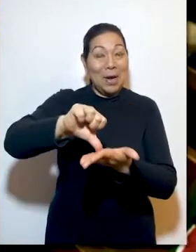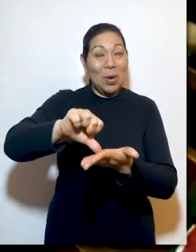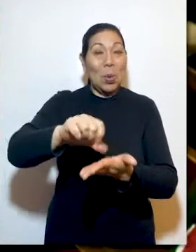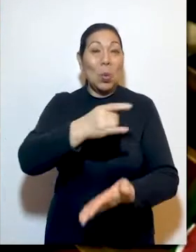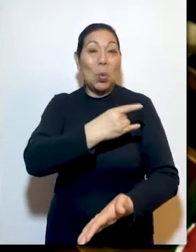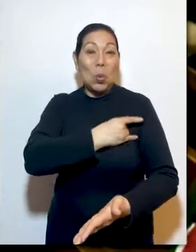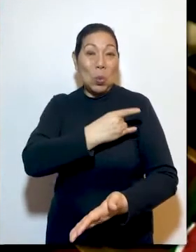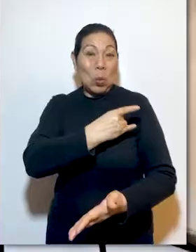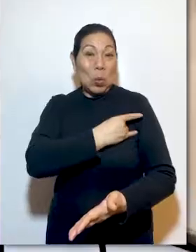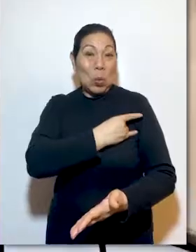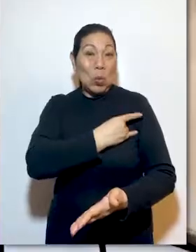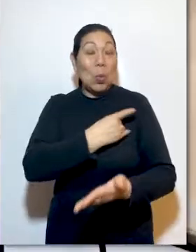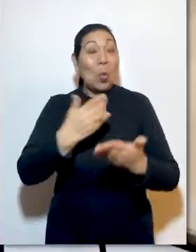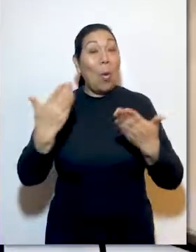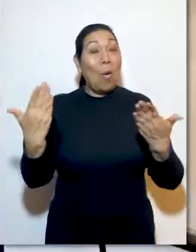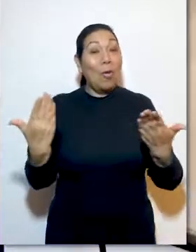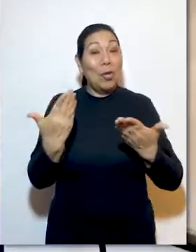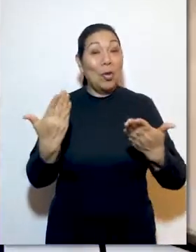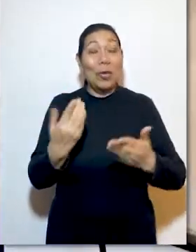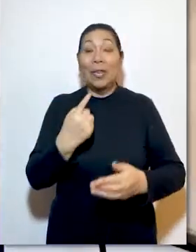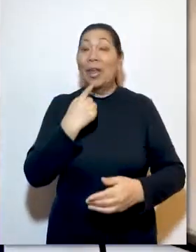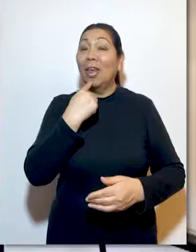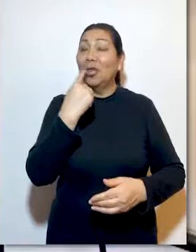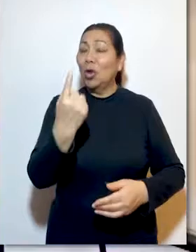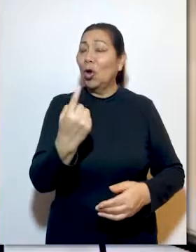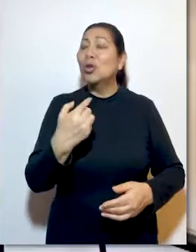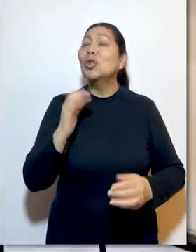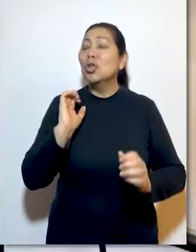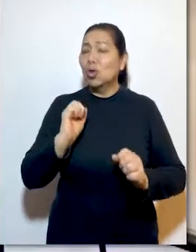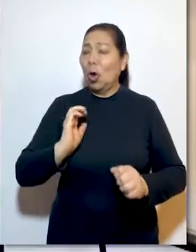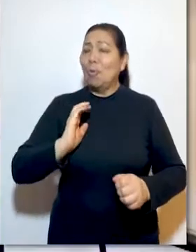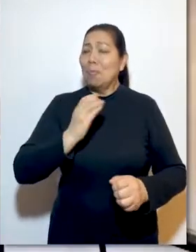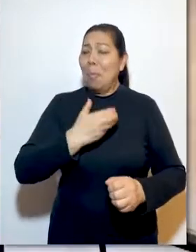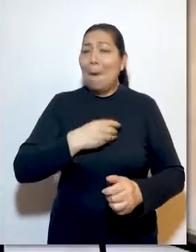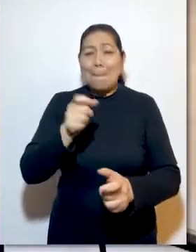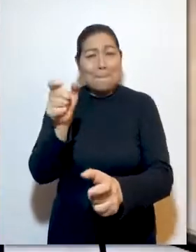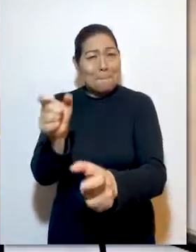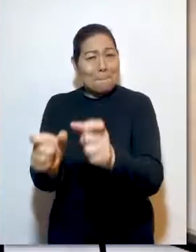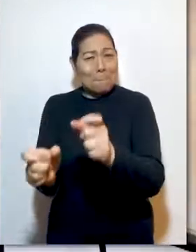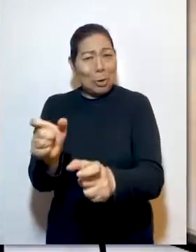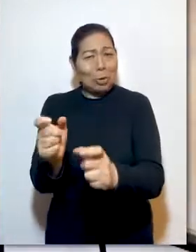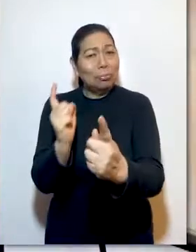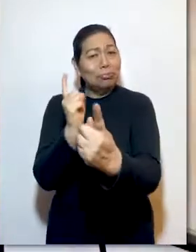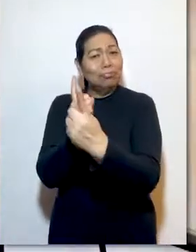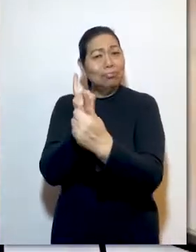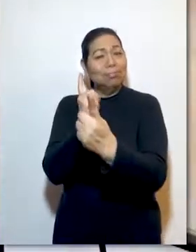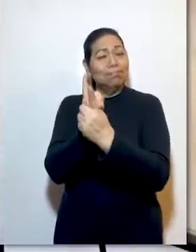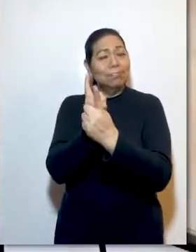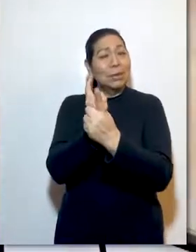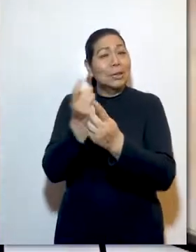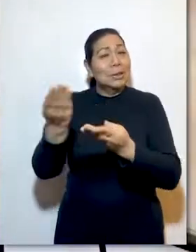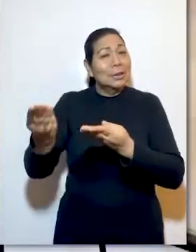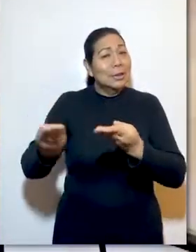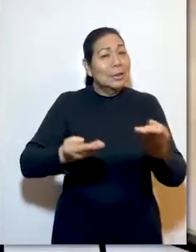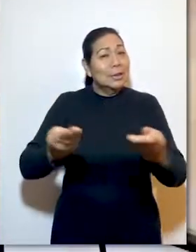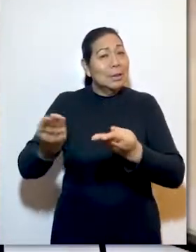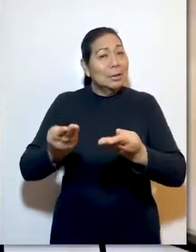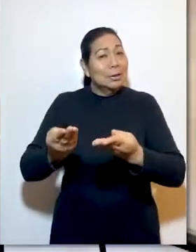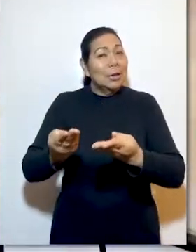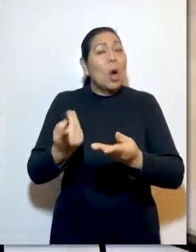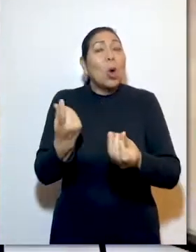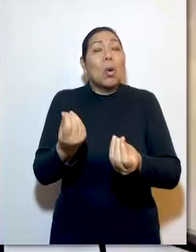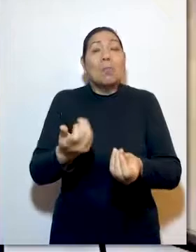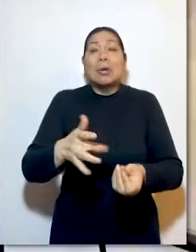Parque Universitario, donde la magistrada Ledesma dijo que somos personas que hemos encontrado en el servicio